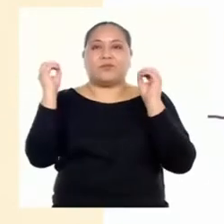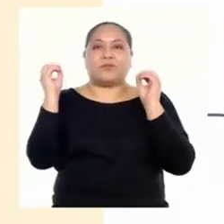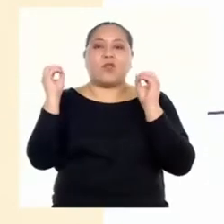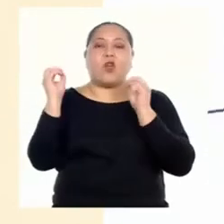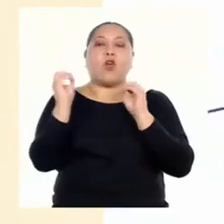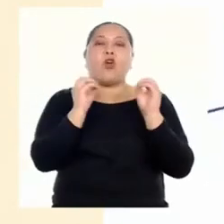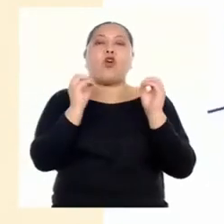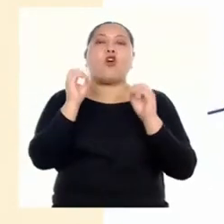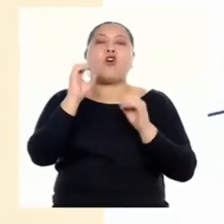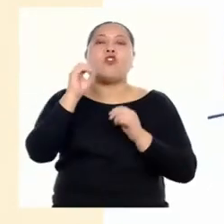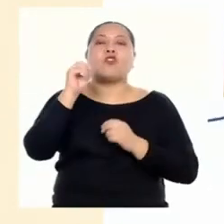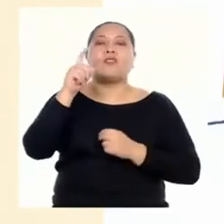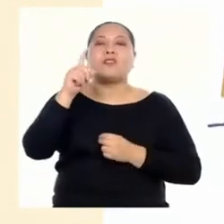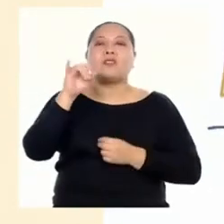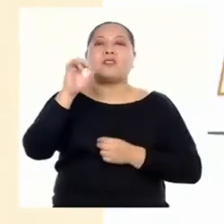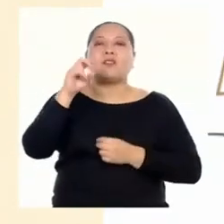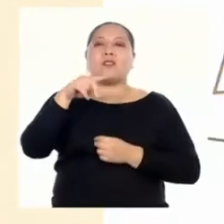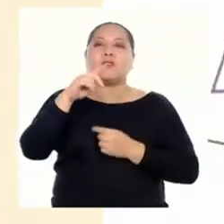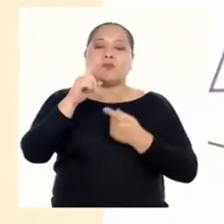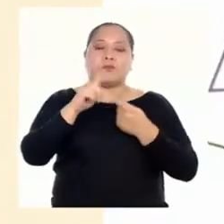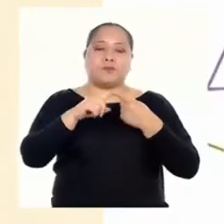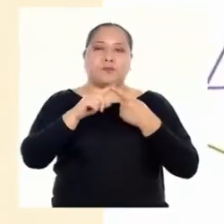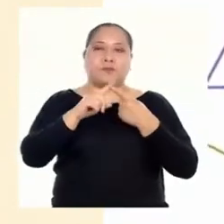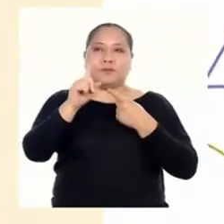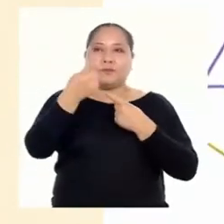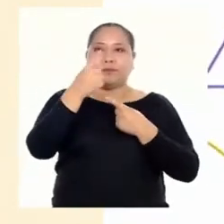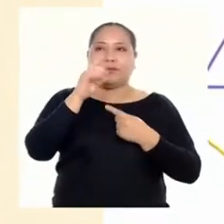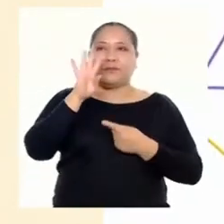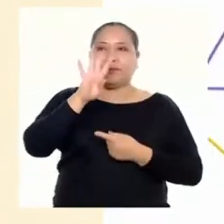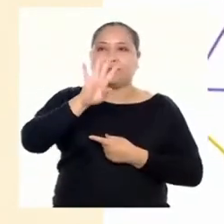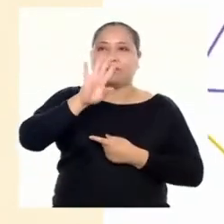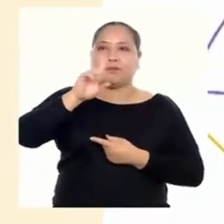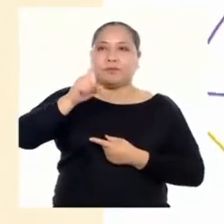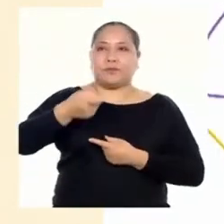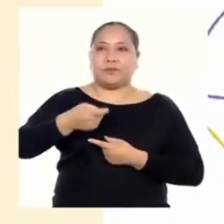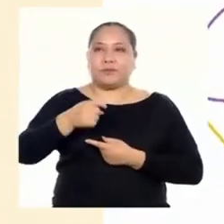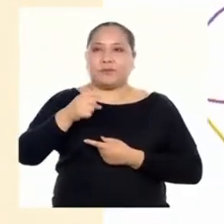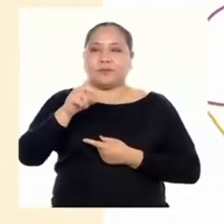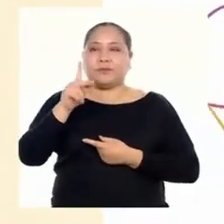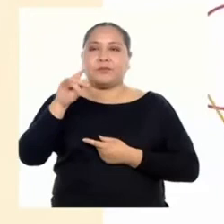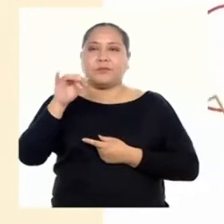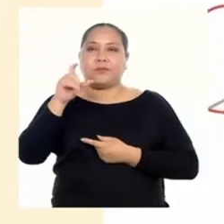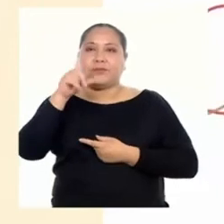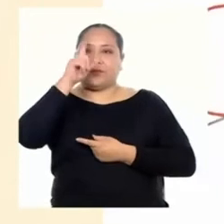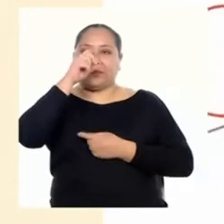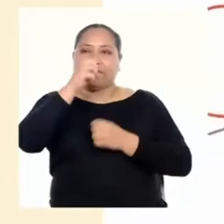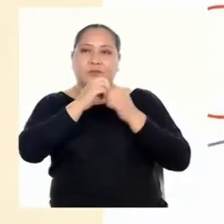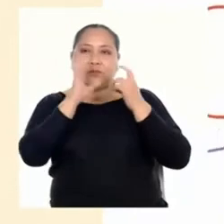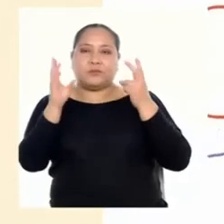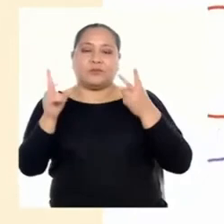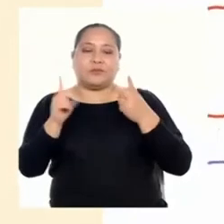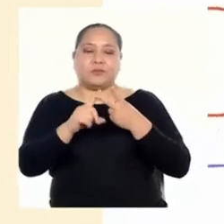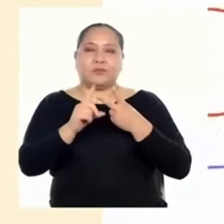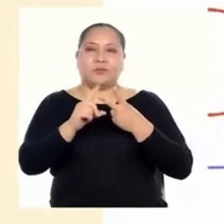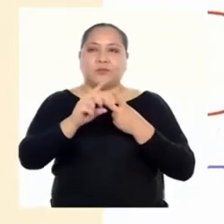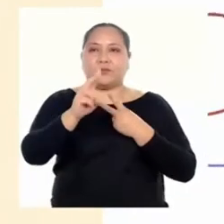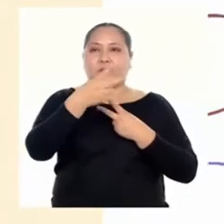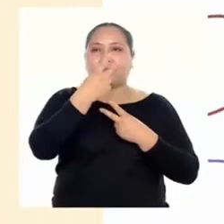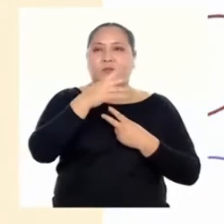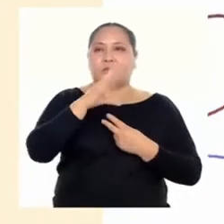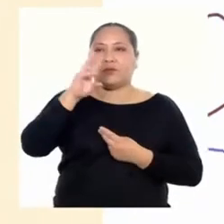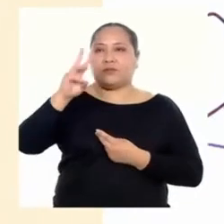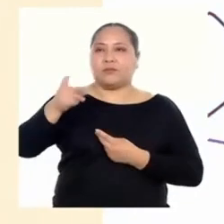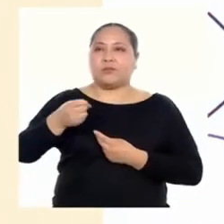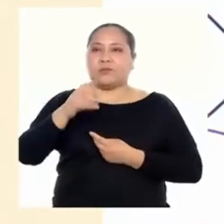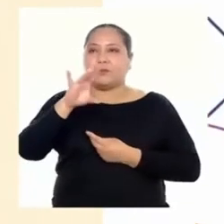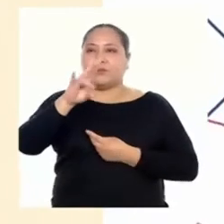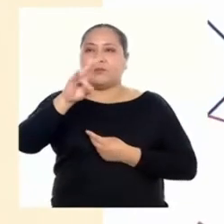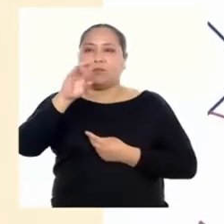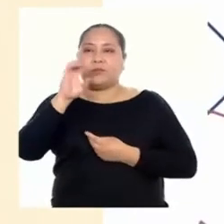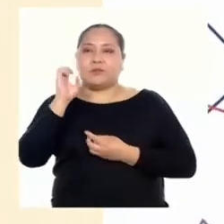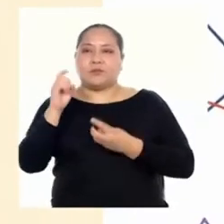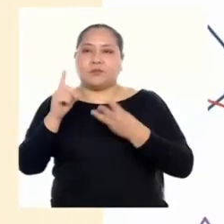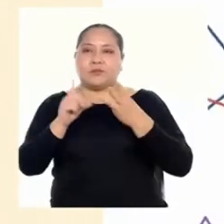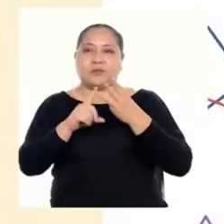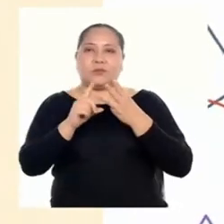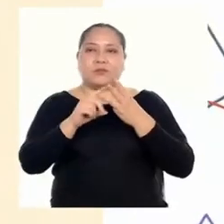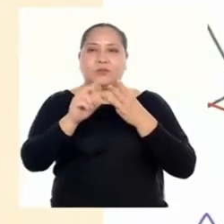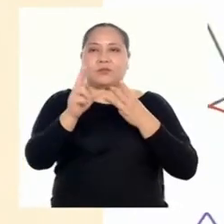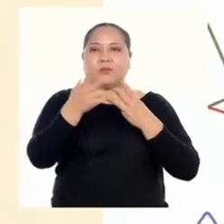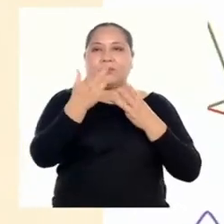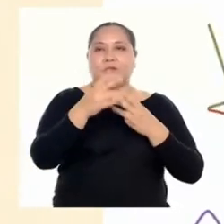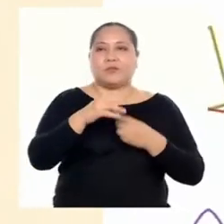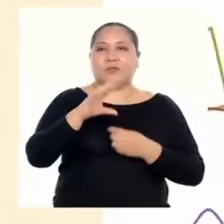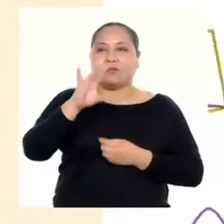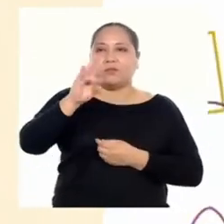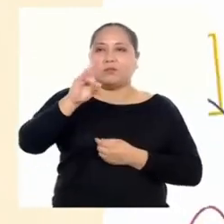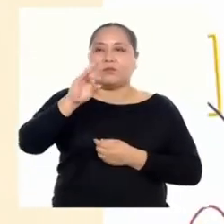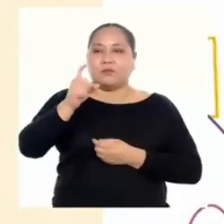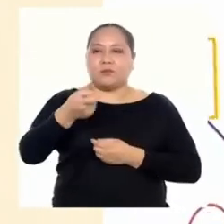oxígeno. La primera se encarga de 42,000 kilogramos por día. La segunda, 6,700. La